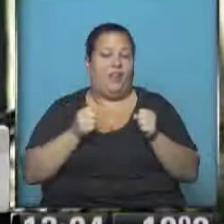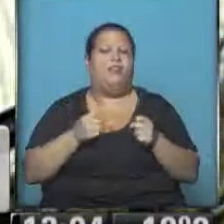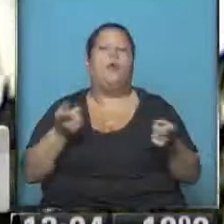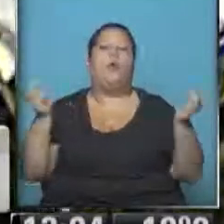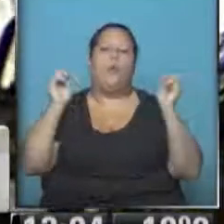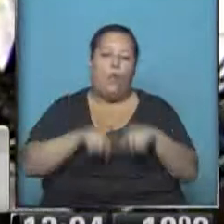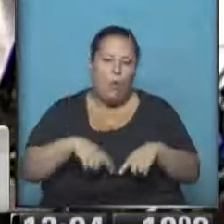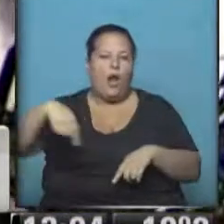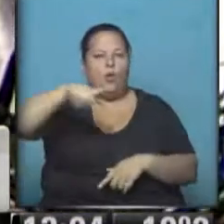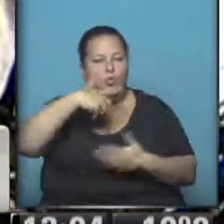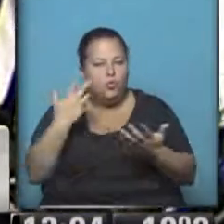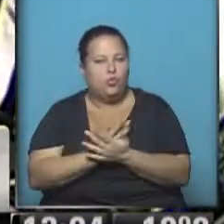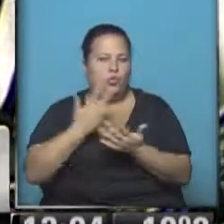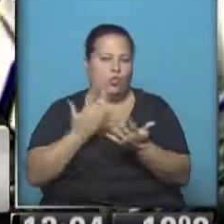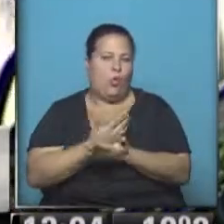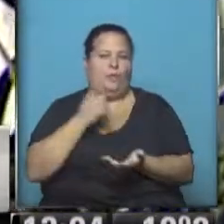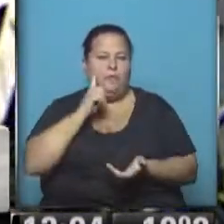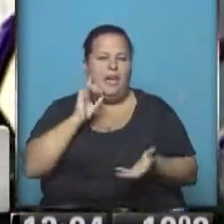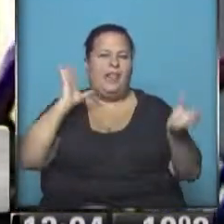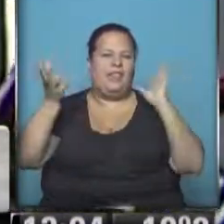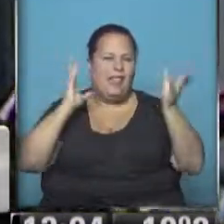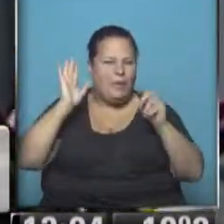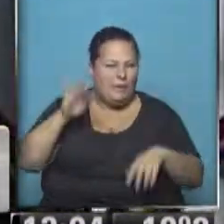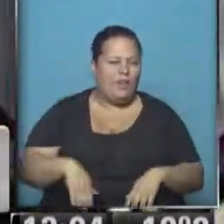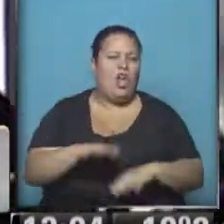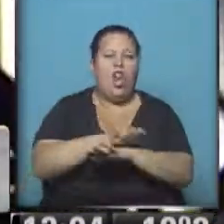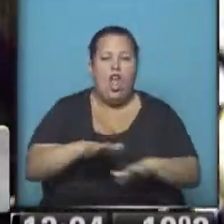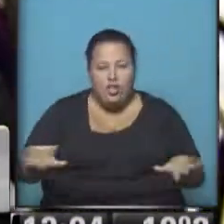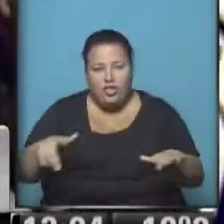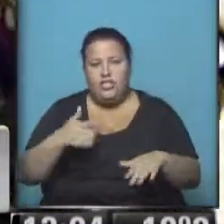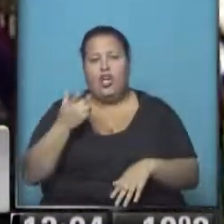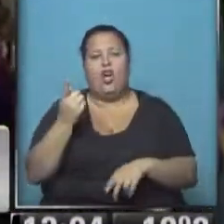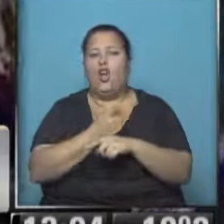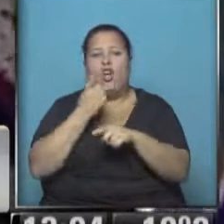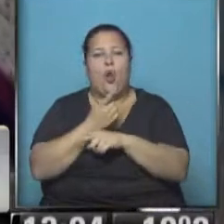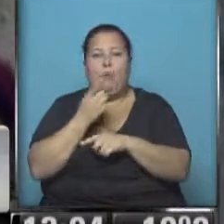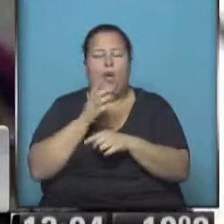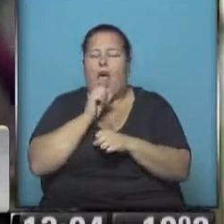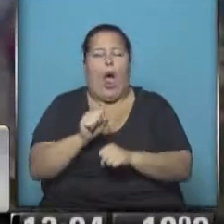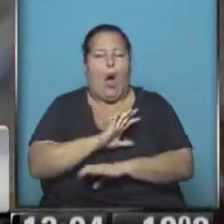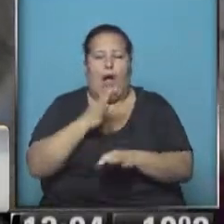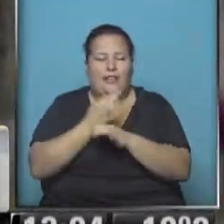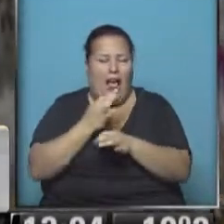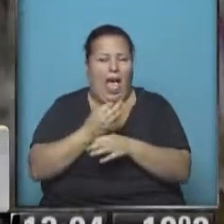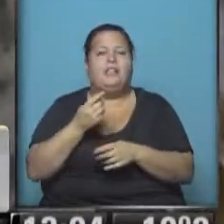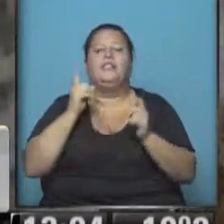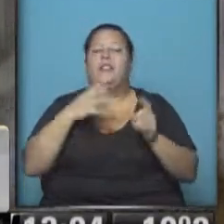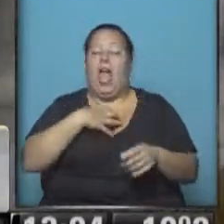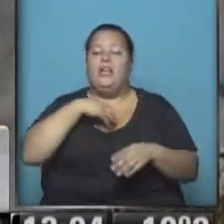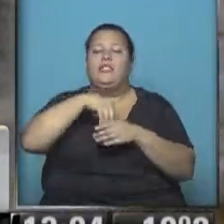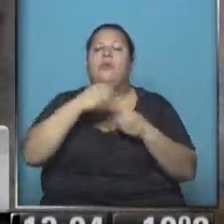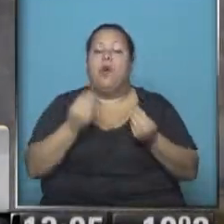volver a sufrir los rigores del mal tiempo y los chiquitos casi no pueden ni resistir en clases, tanto es así que